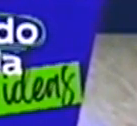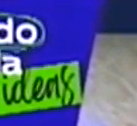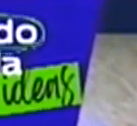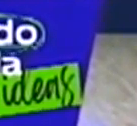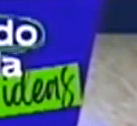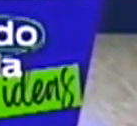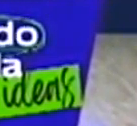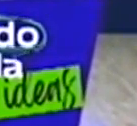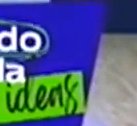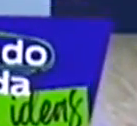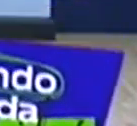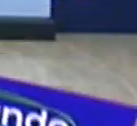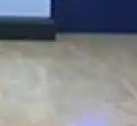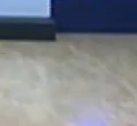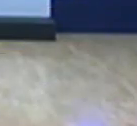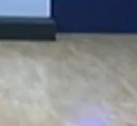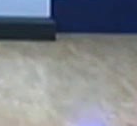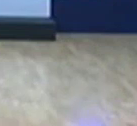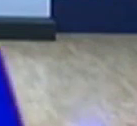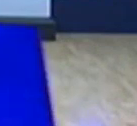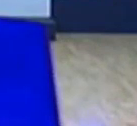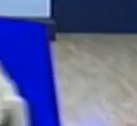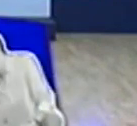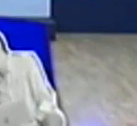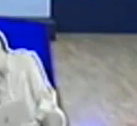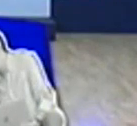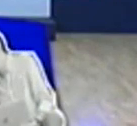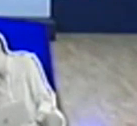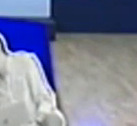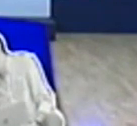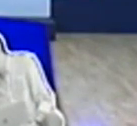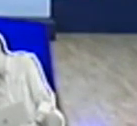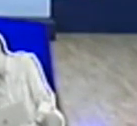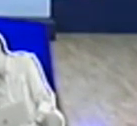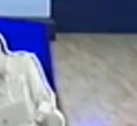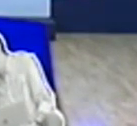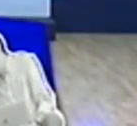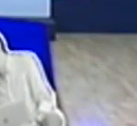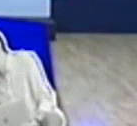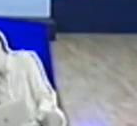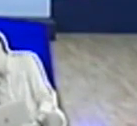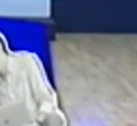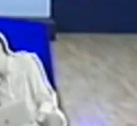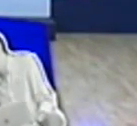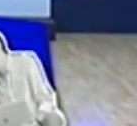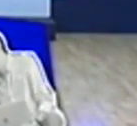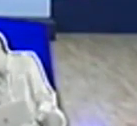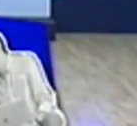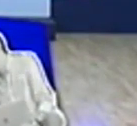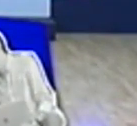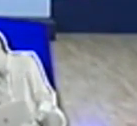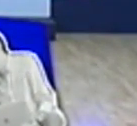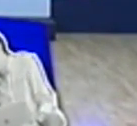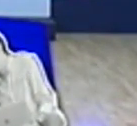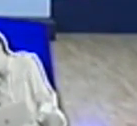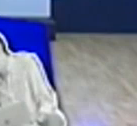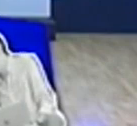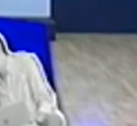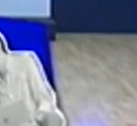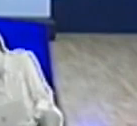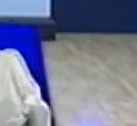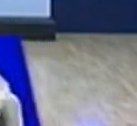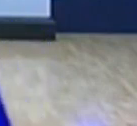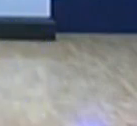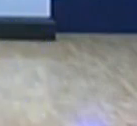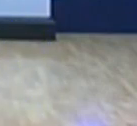a través de experiencias con clientes reales y una educación personalizada. Nuestras licenciaturas te abren paso en el mundo laboral y